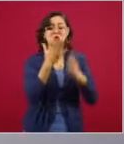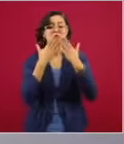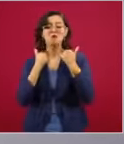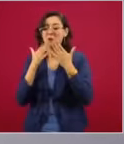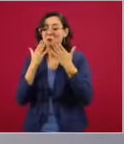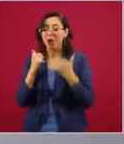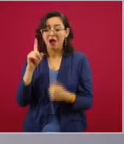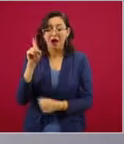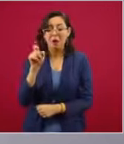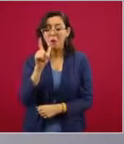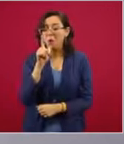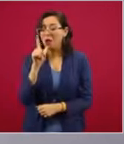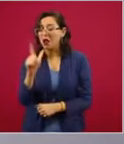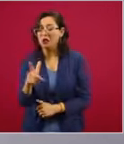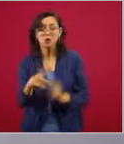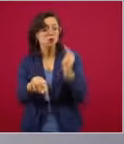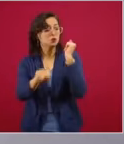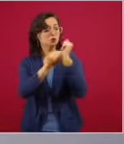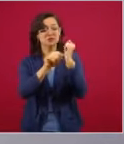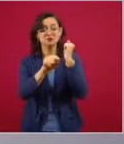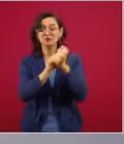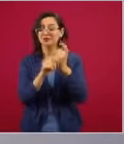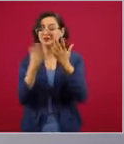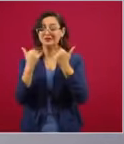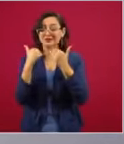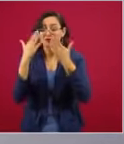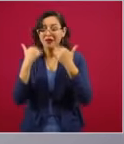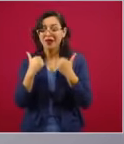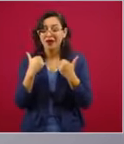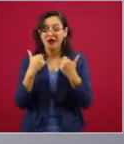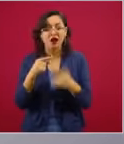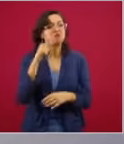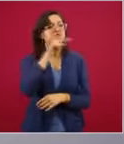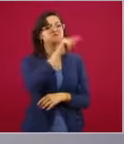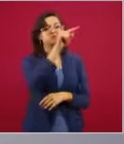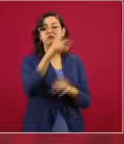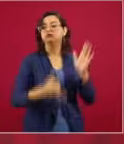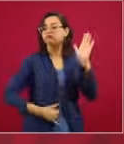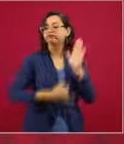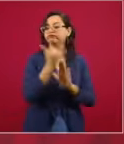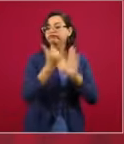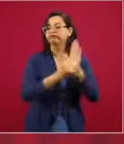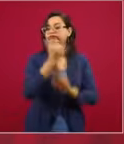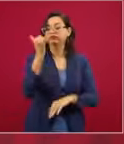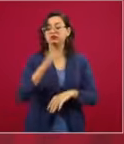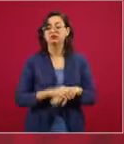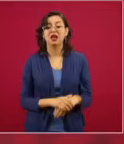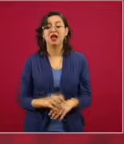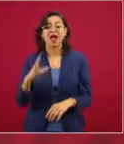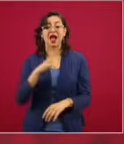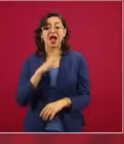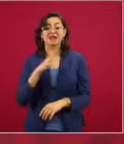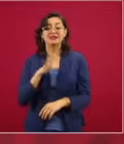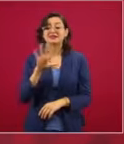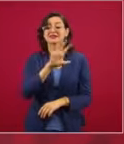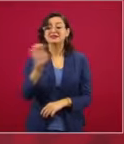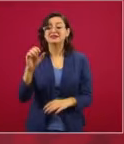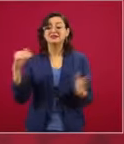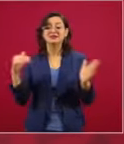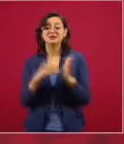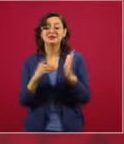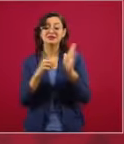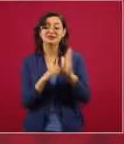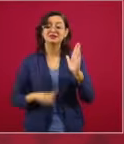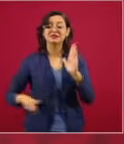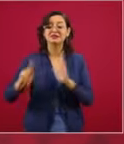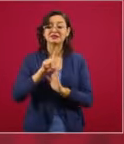públicos, no había transporte. Hay más de 500 mil departamentos